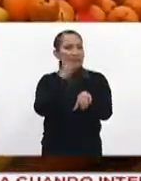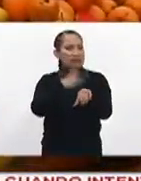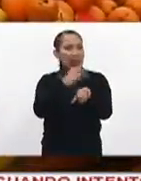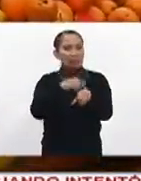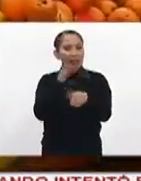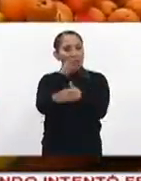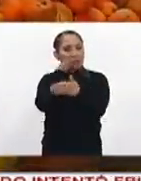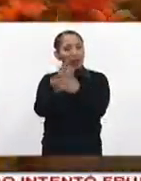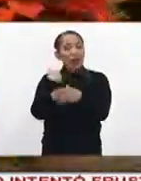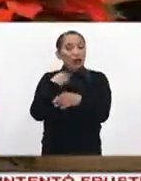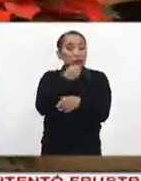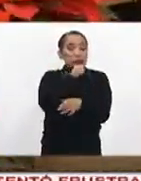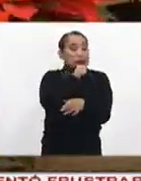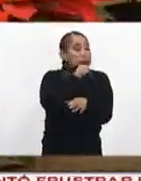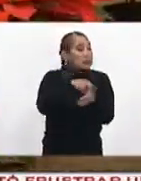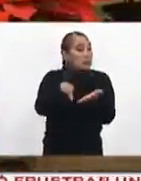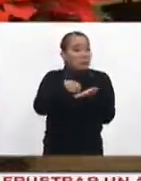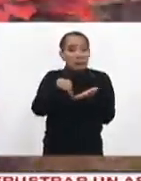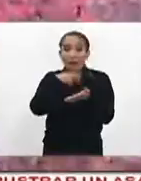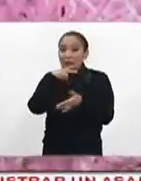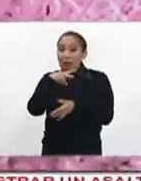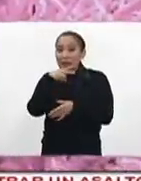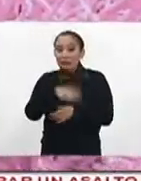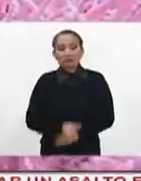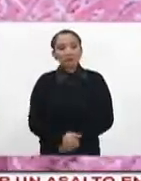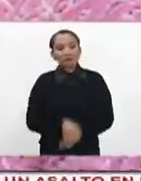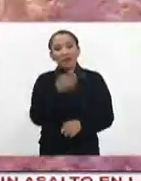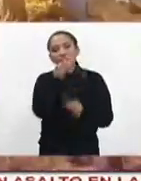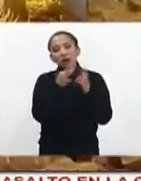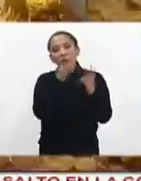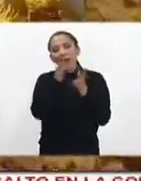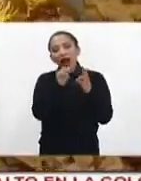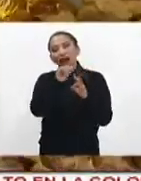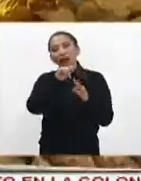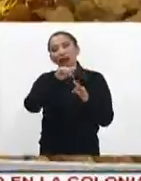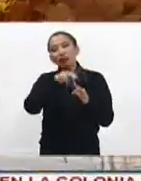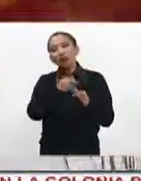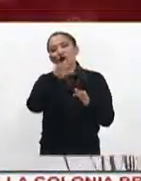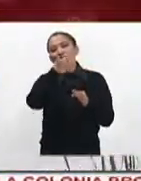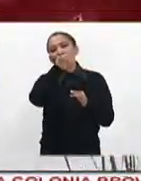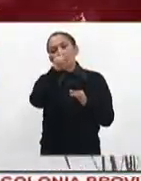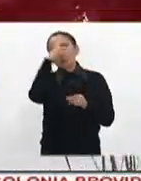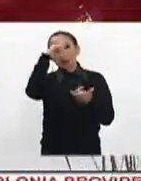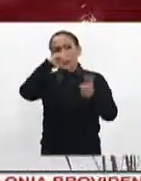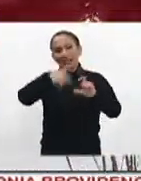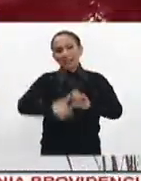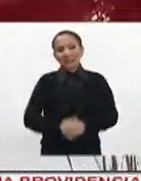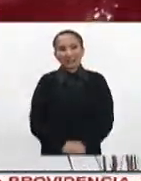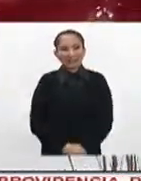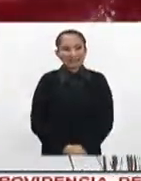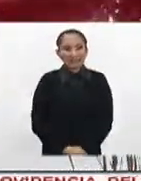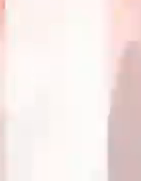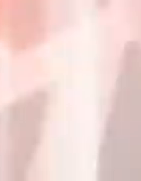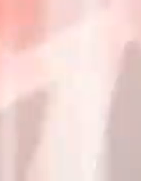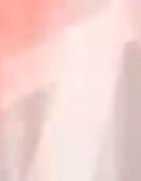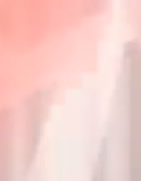opción para quienes aún no han hecho sus compras navideñas. Con información de Antonio López Cruz, México al Día.